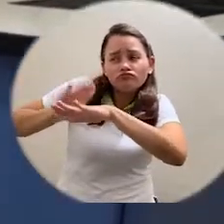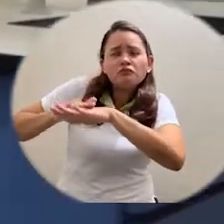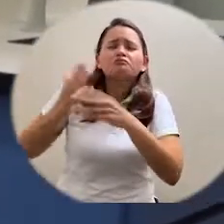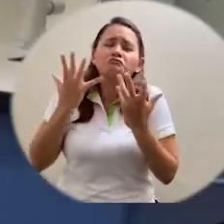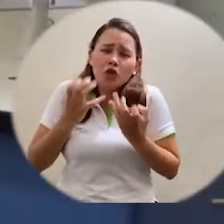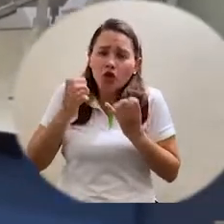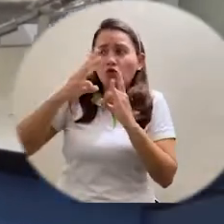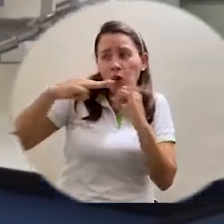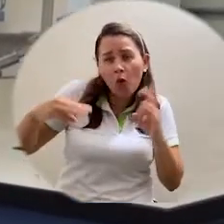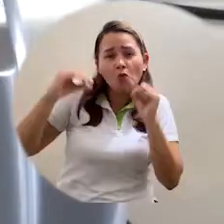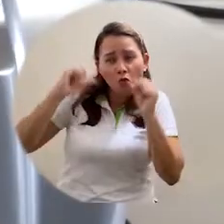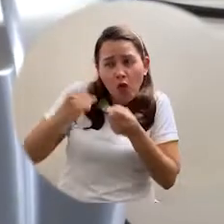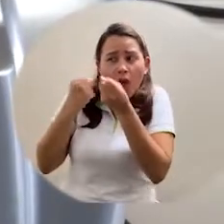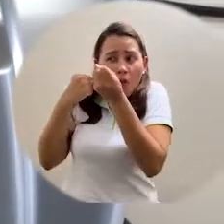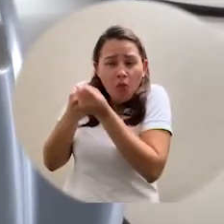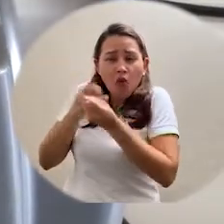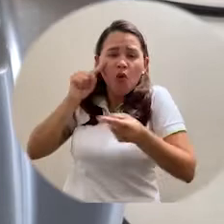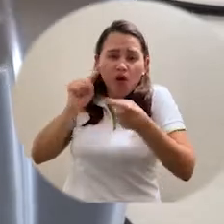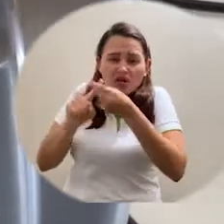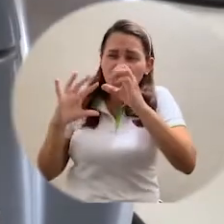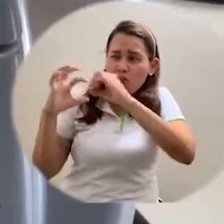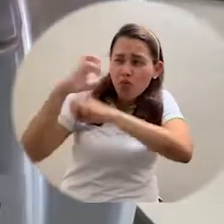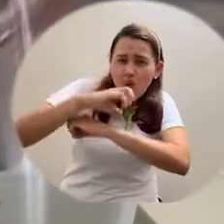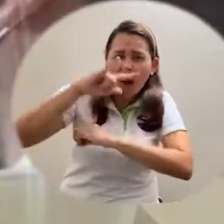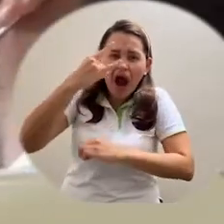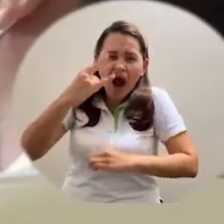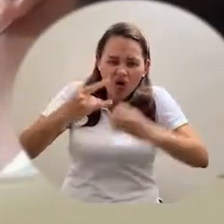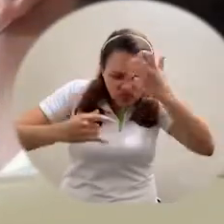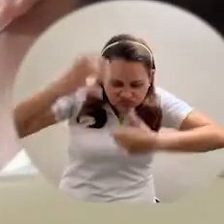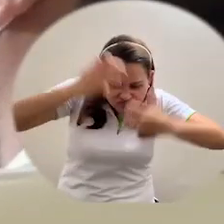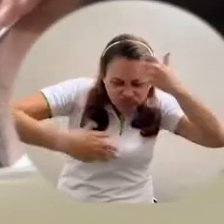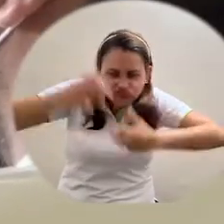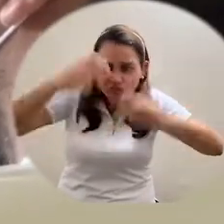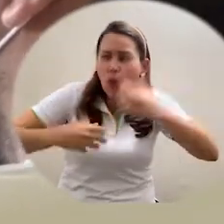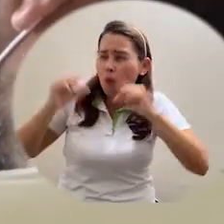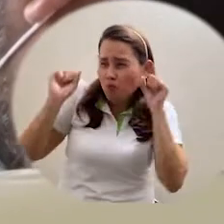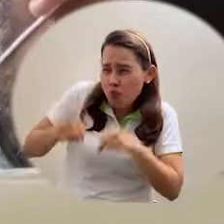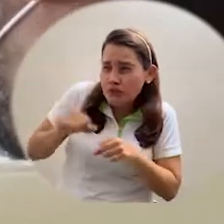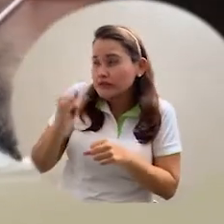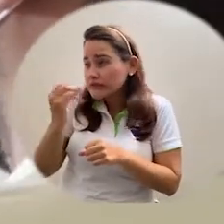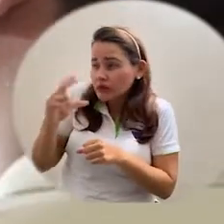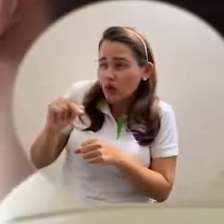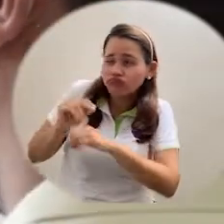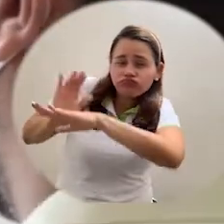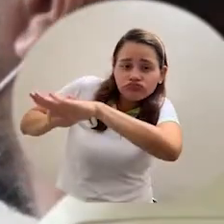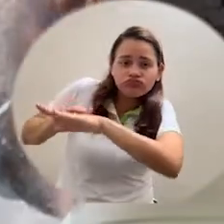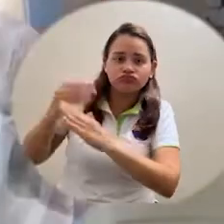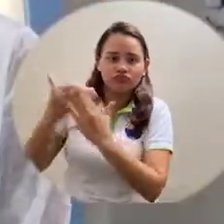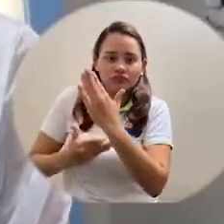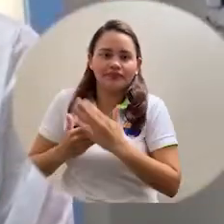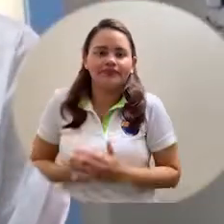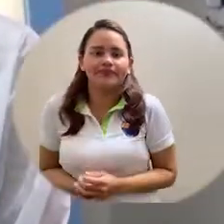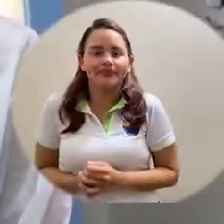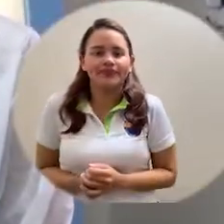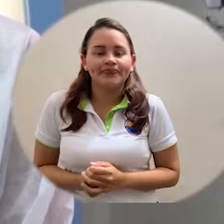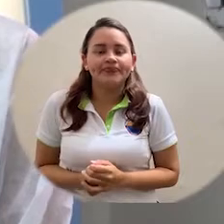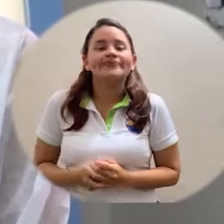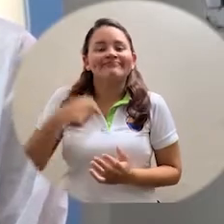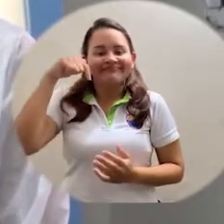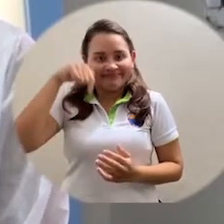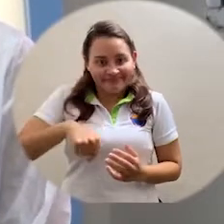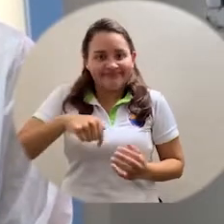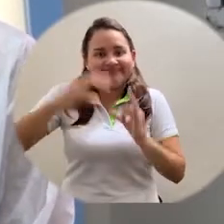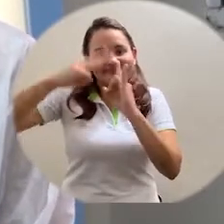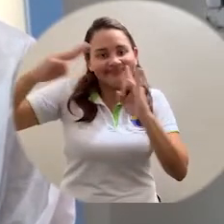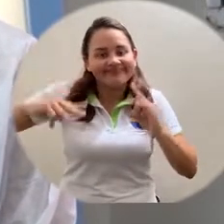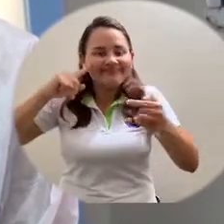superiores en instalar su capacidad tecnológica y talento humano especializado para aplicar los test de coronavirus. La universidad está adecuando el